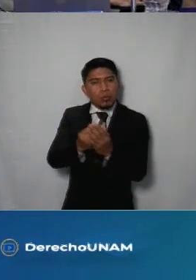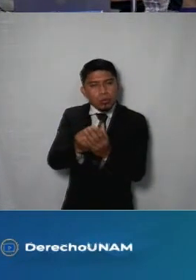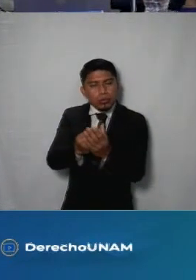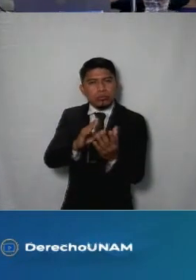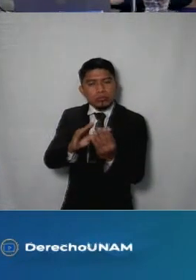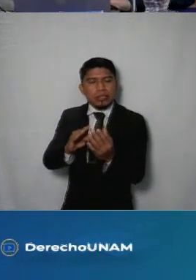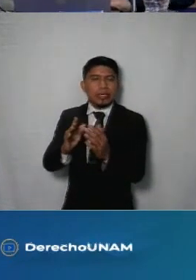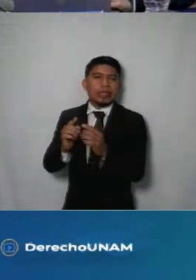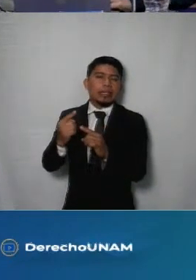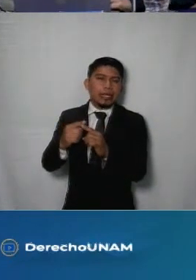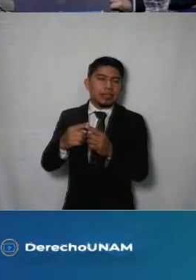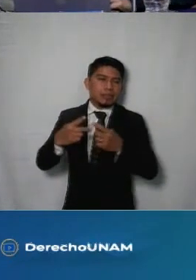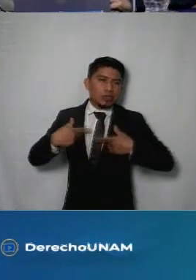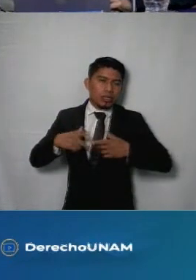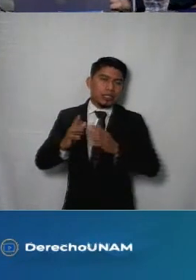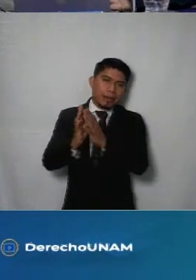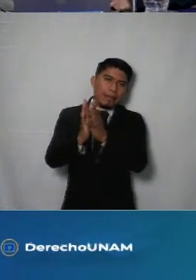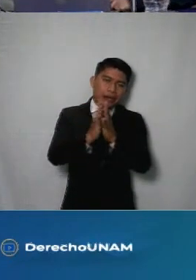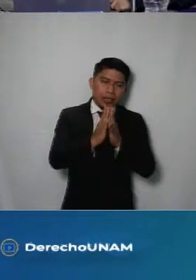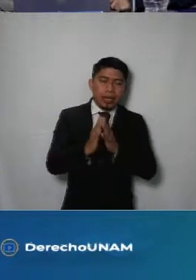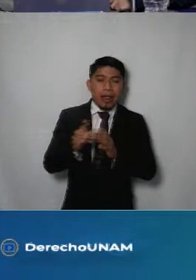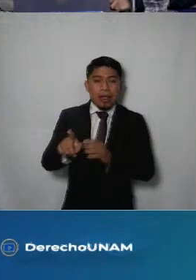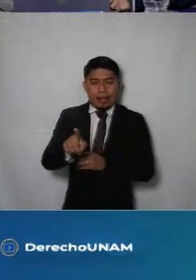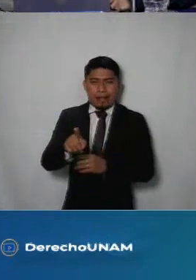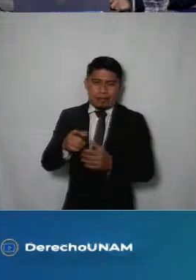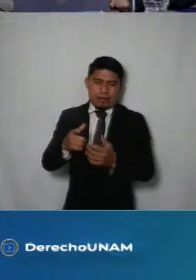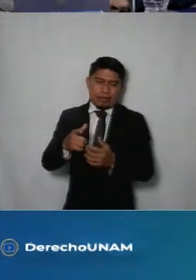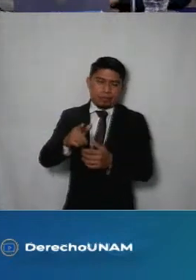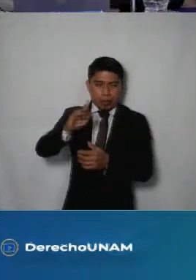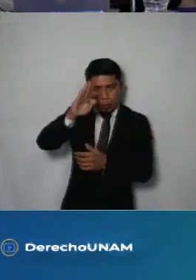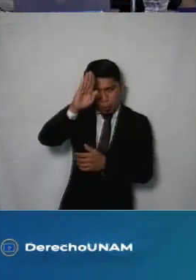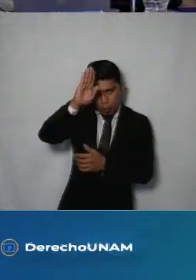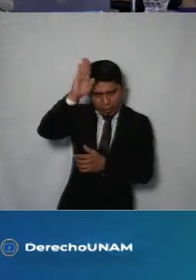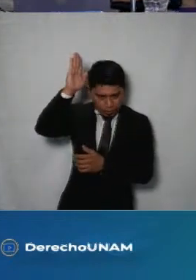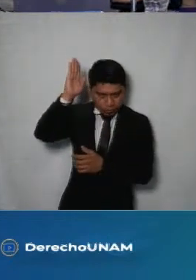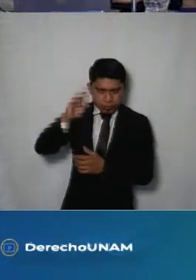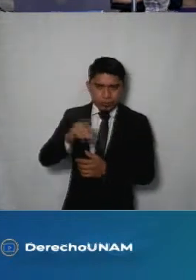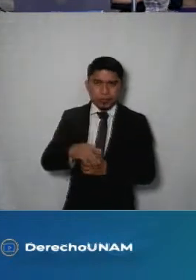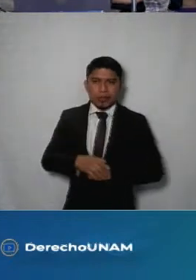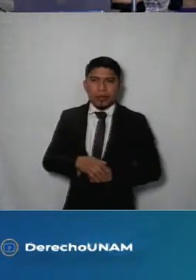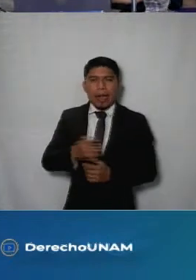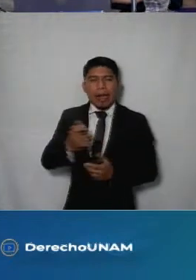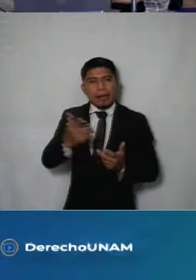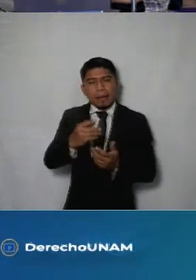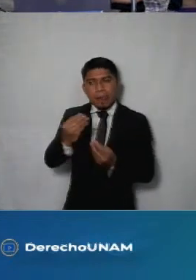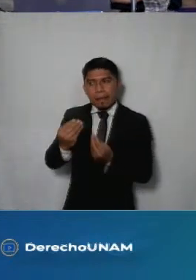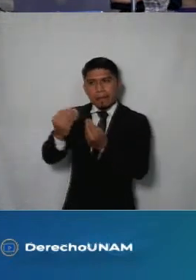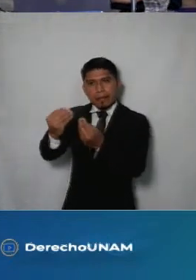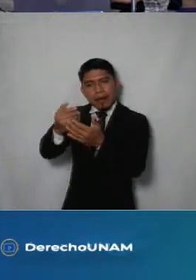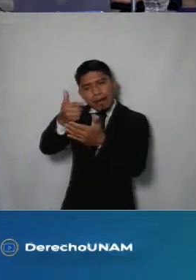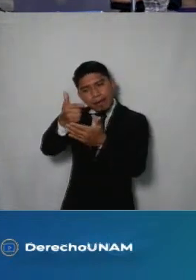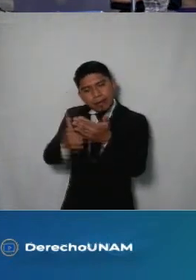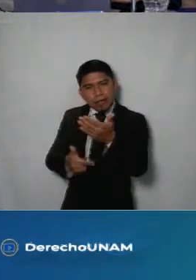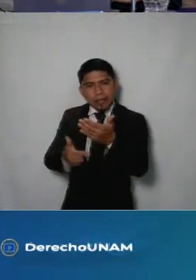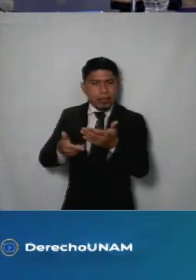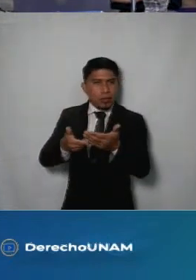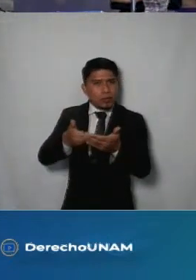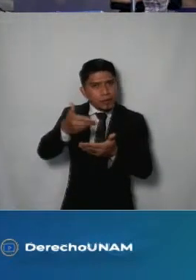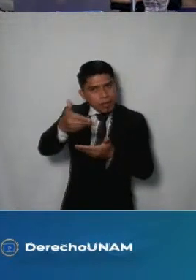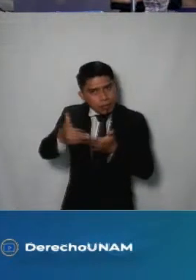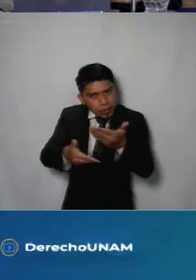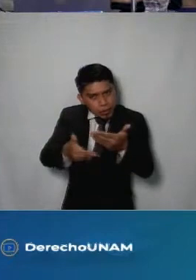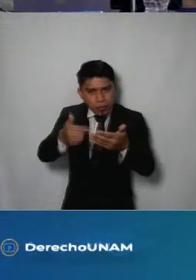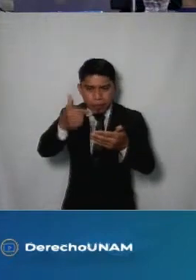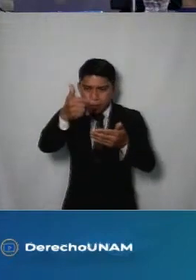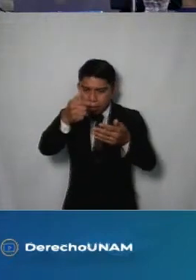y el personal que ha participado en ellos entonces lo que hace el sujeto obligado es el caso del heroico cuerpo de bomberos es proporcionar una lista con los servicios